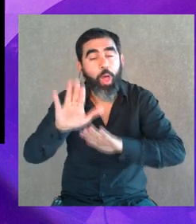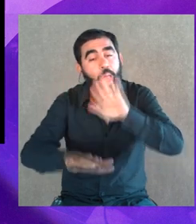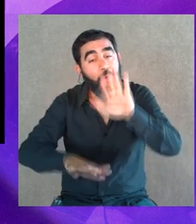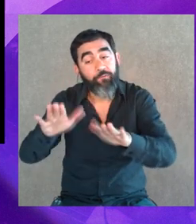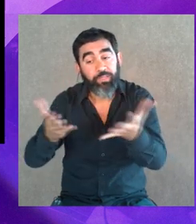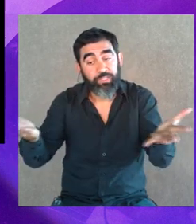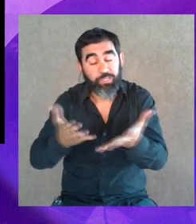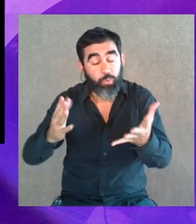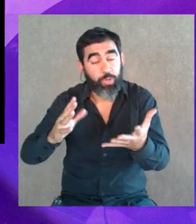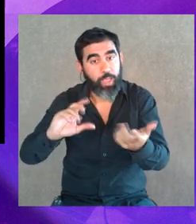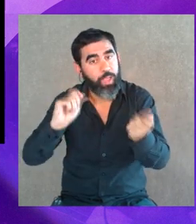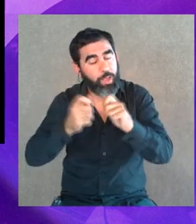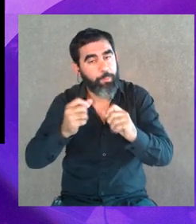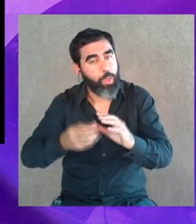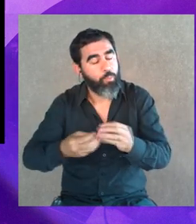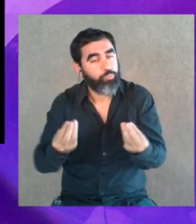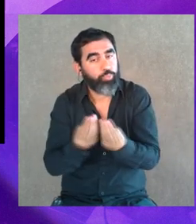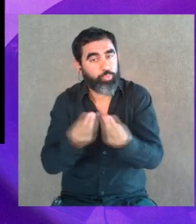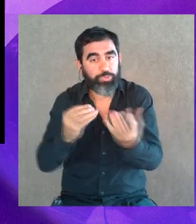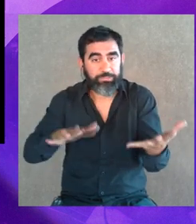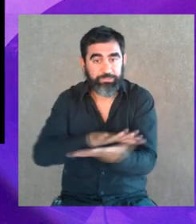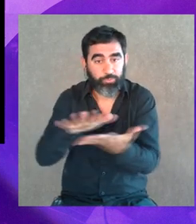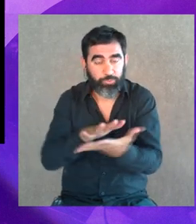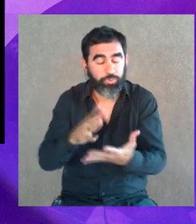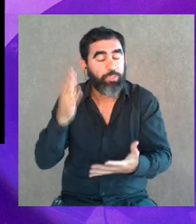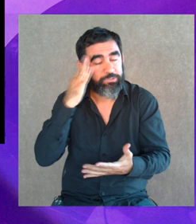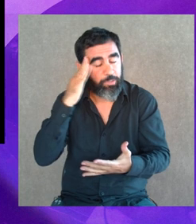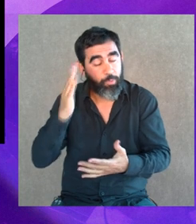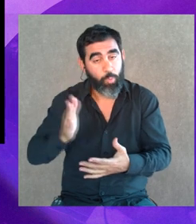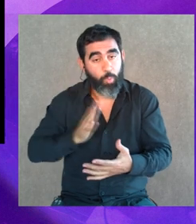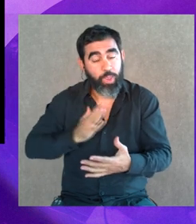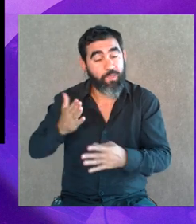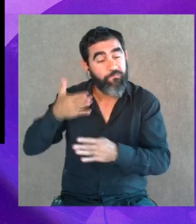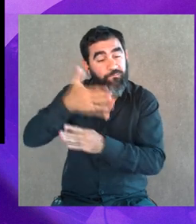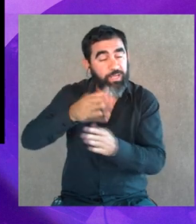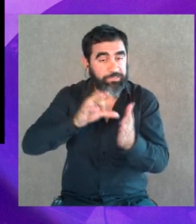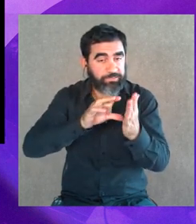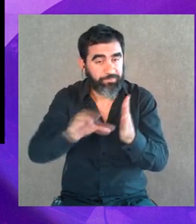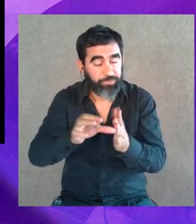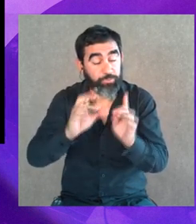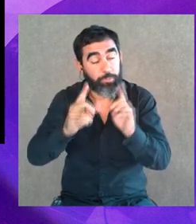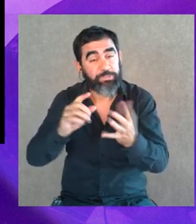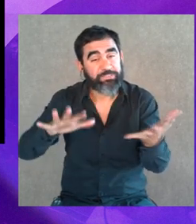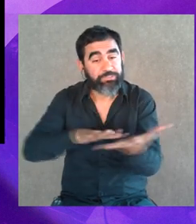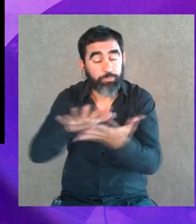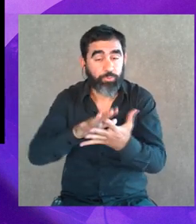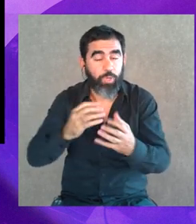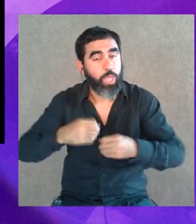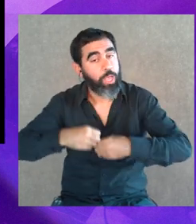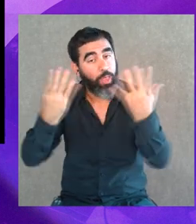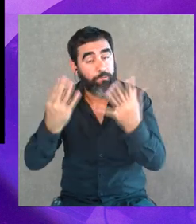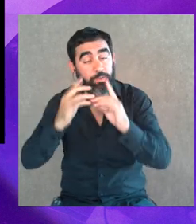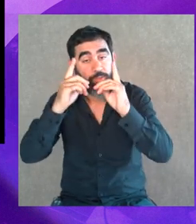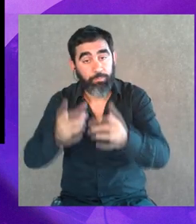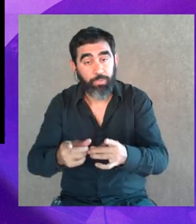muchas se transformaron en crónicas, eso lo sabemos por las mujeres que acuden a nuestro servicio, y situaciones crónicas